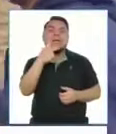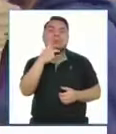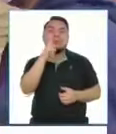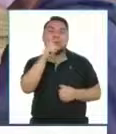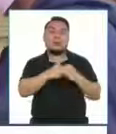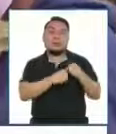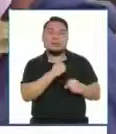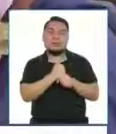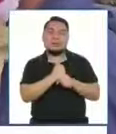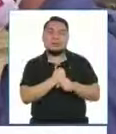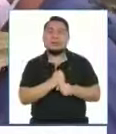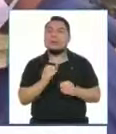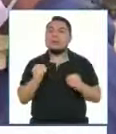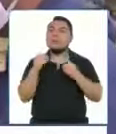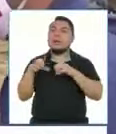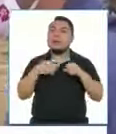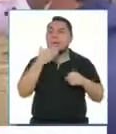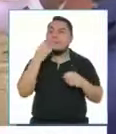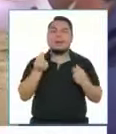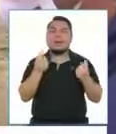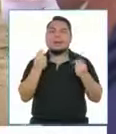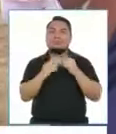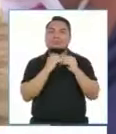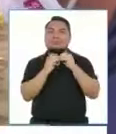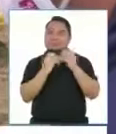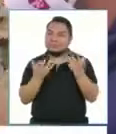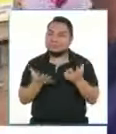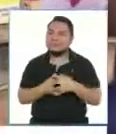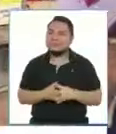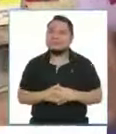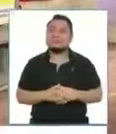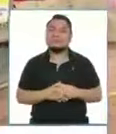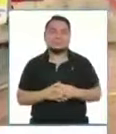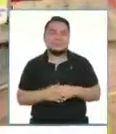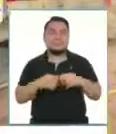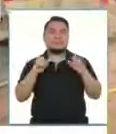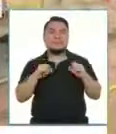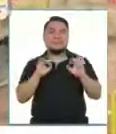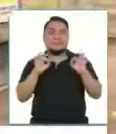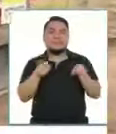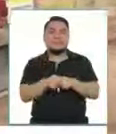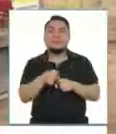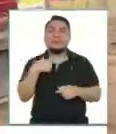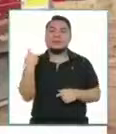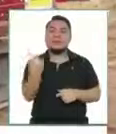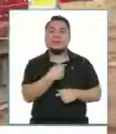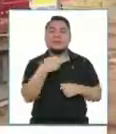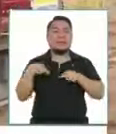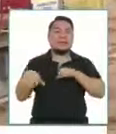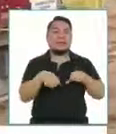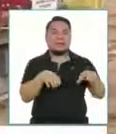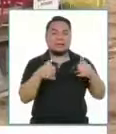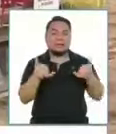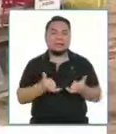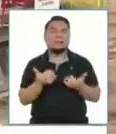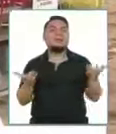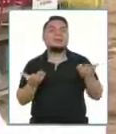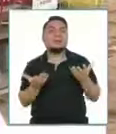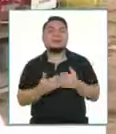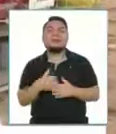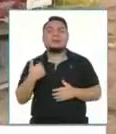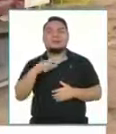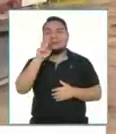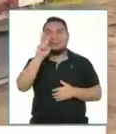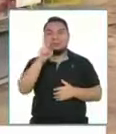haciendo para mejorar la velocidad? Bueno, efectivamente, lo que, digamos, nosotros estamos haciendo ahora es